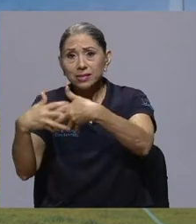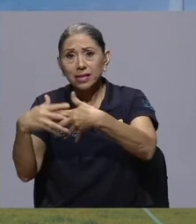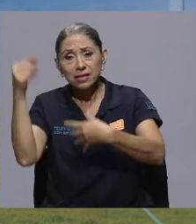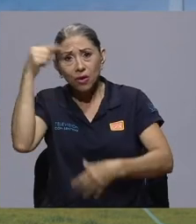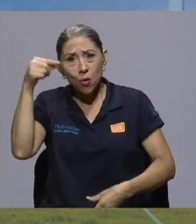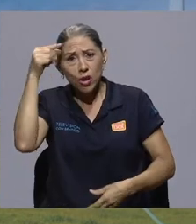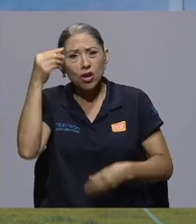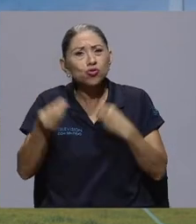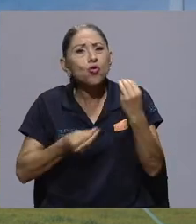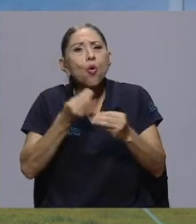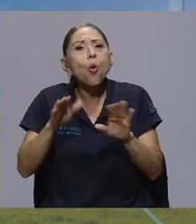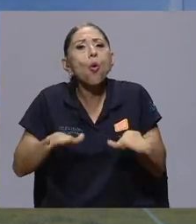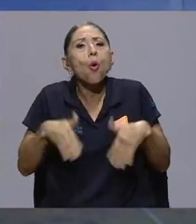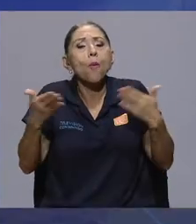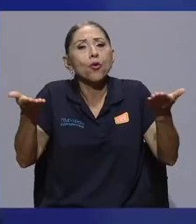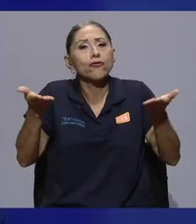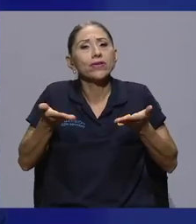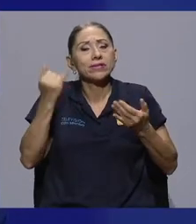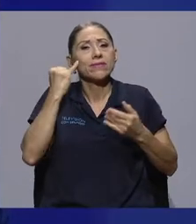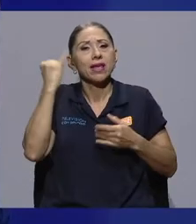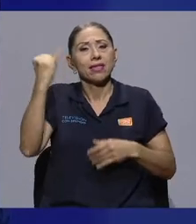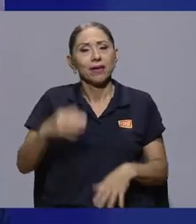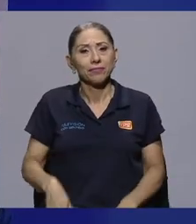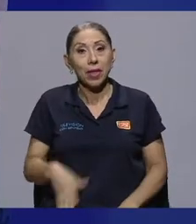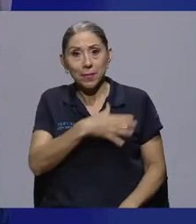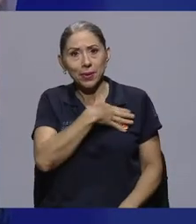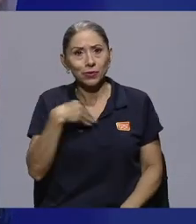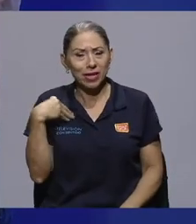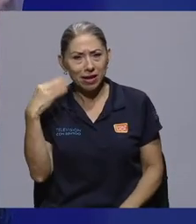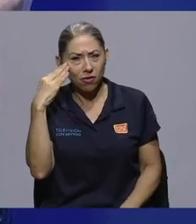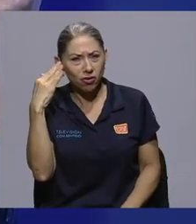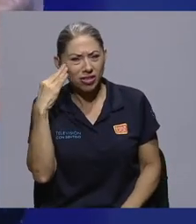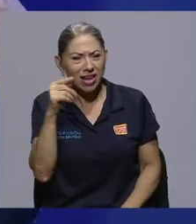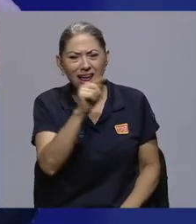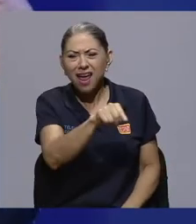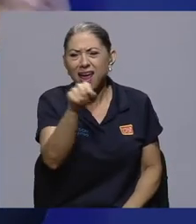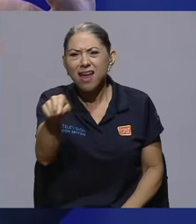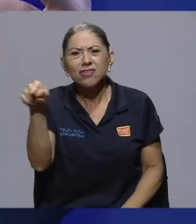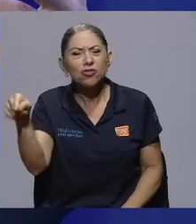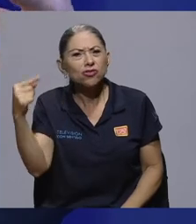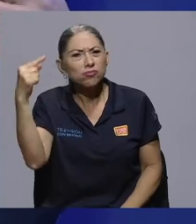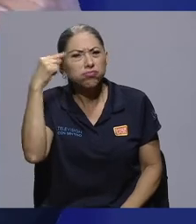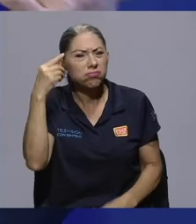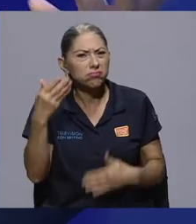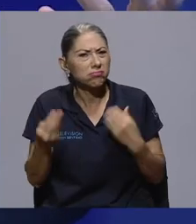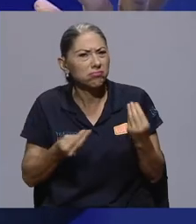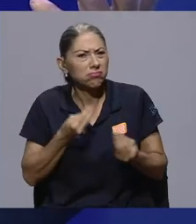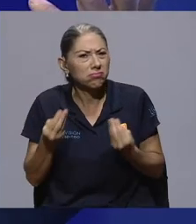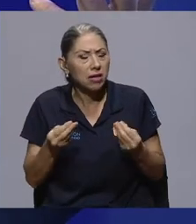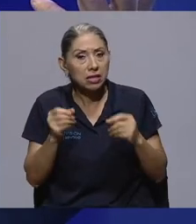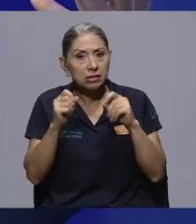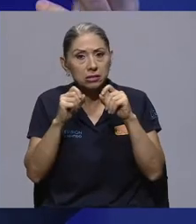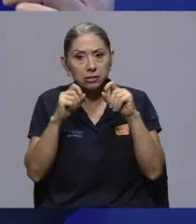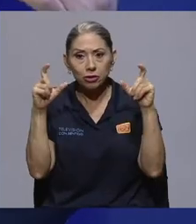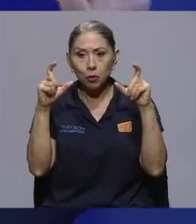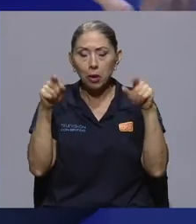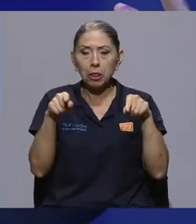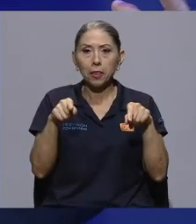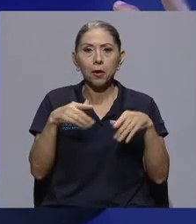me gustaría conocer cuál es la impresión de ellos, se sorprenden, se confunden,